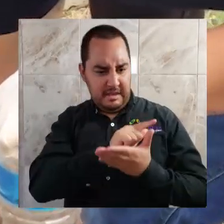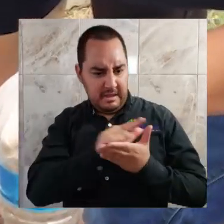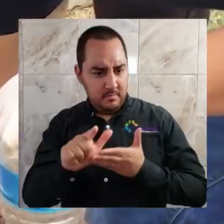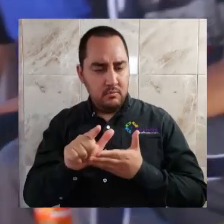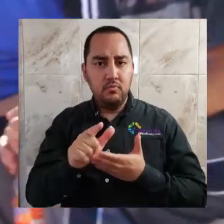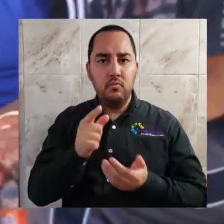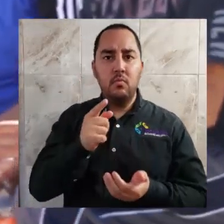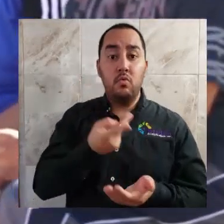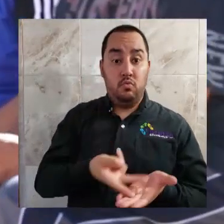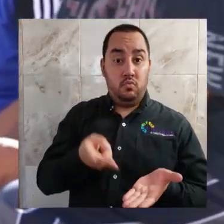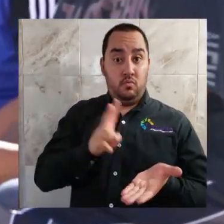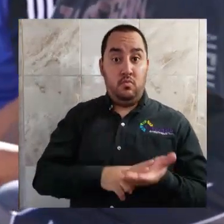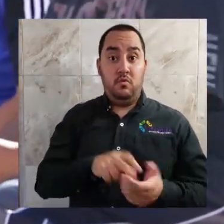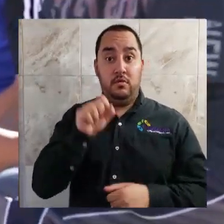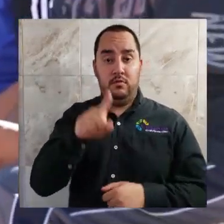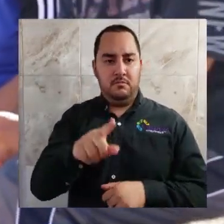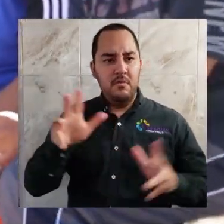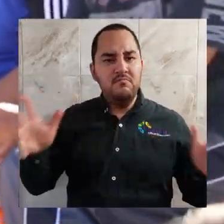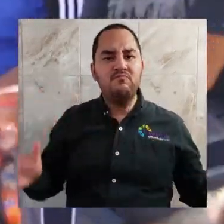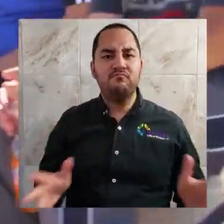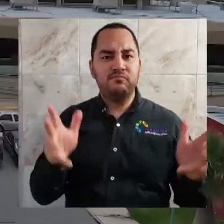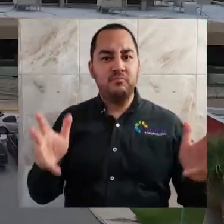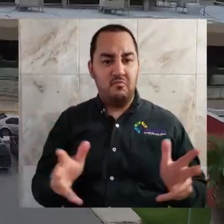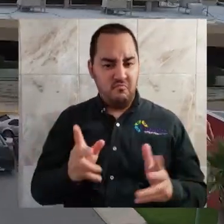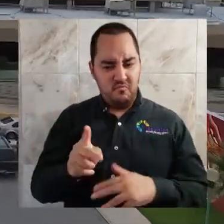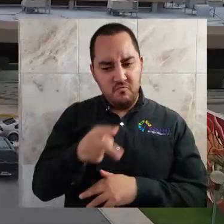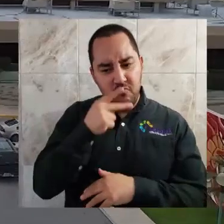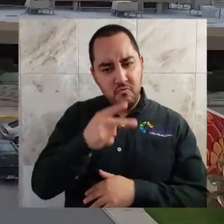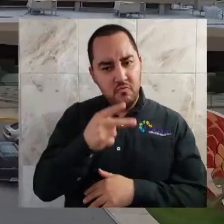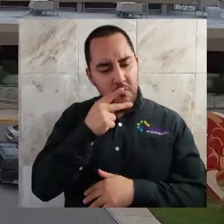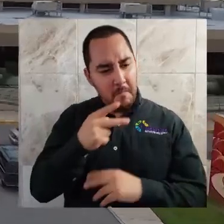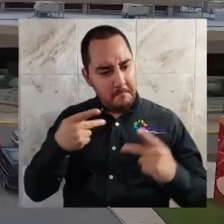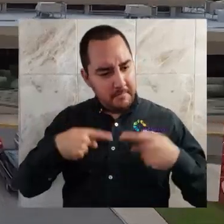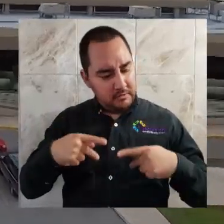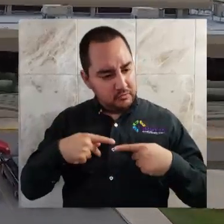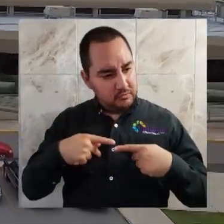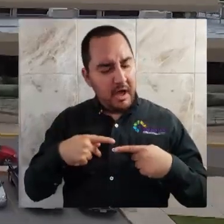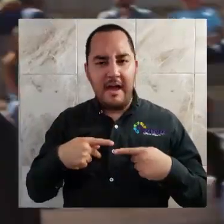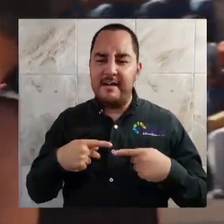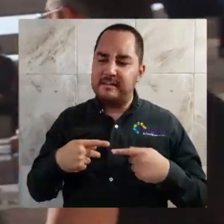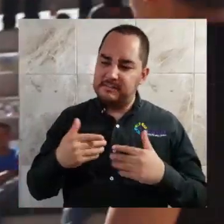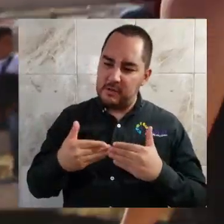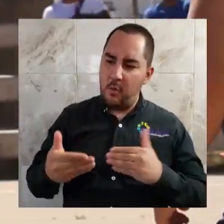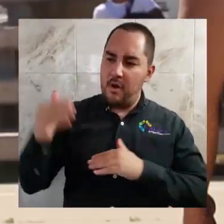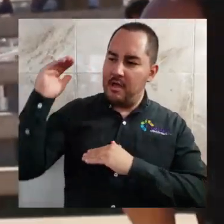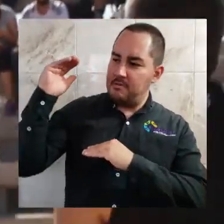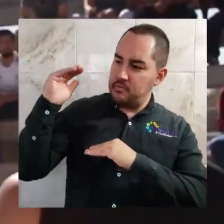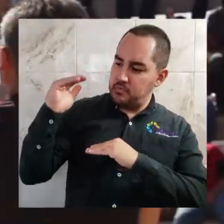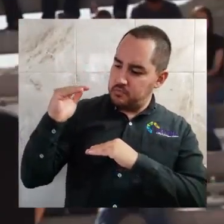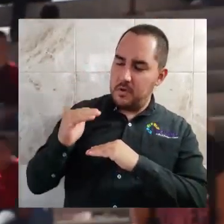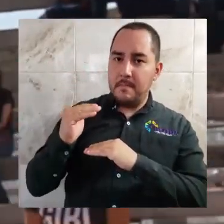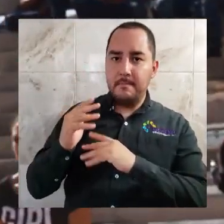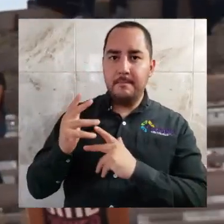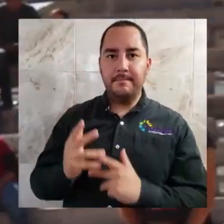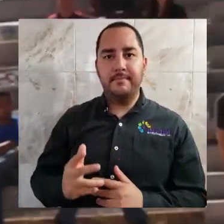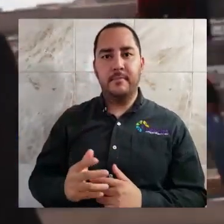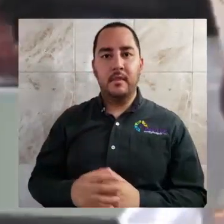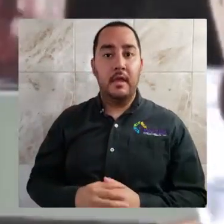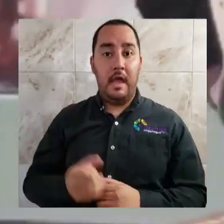motivamos a que fumadores activos disminuyeran su consumo considerablemente y dejaran de fumar.